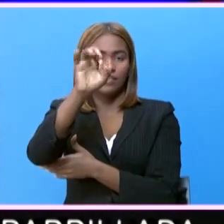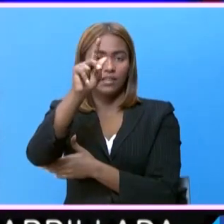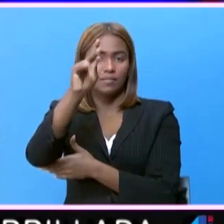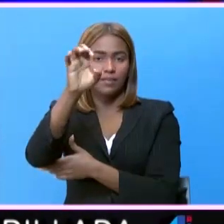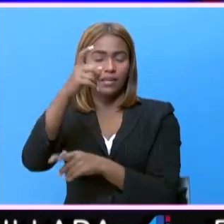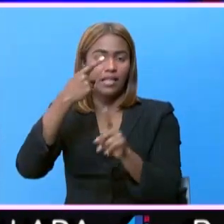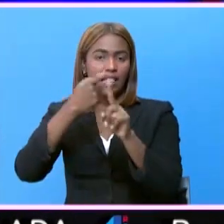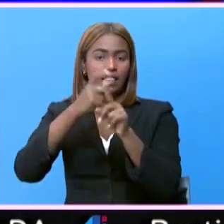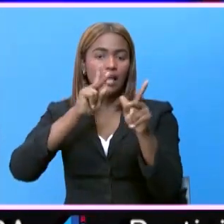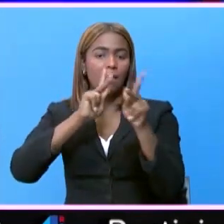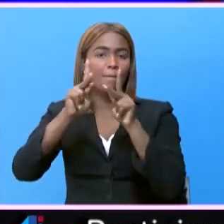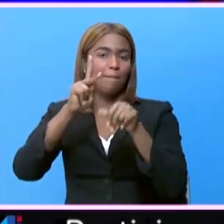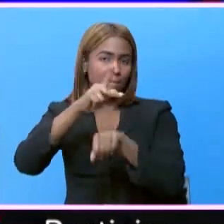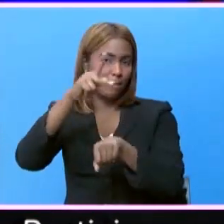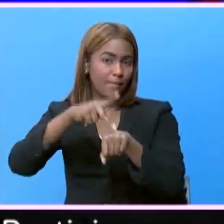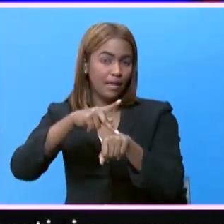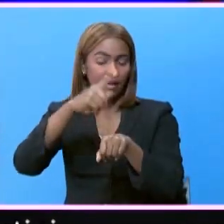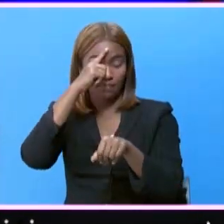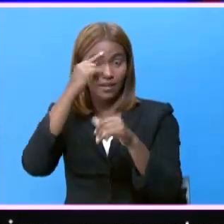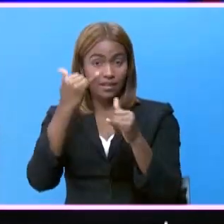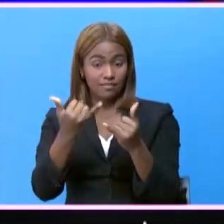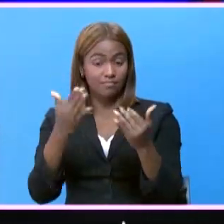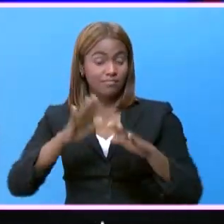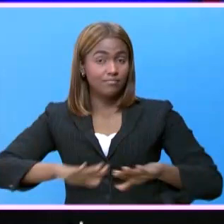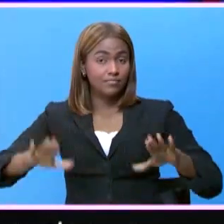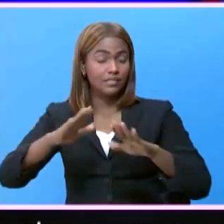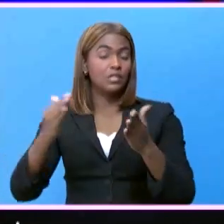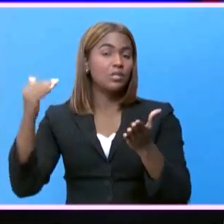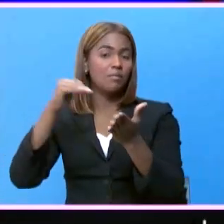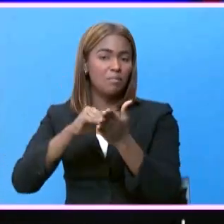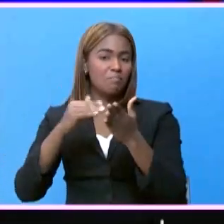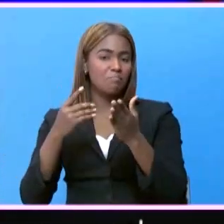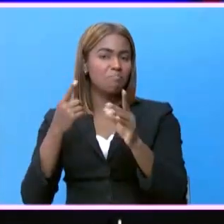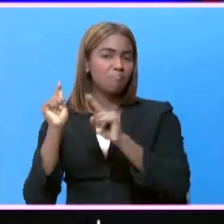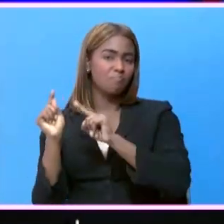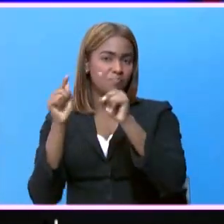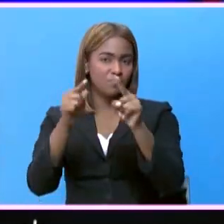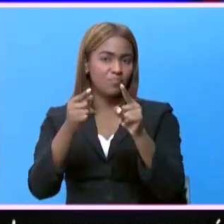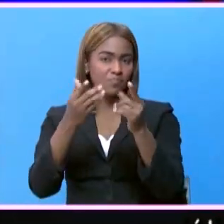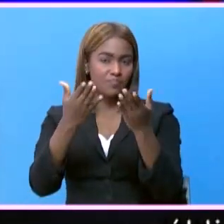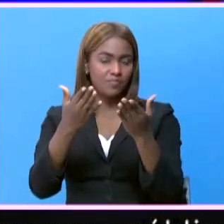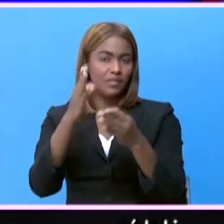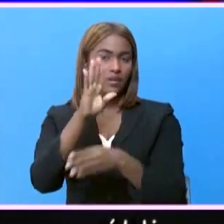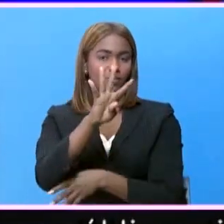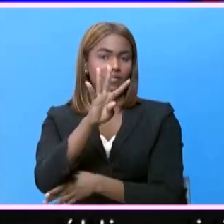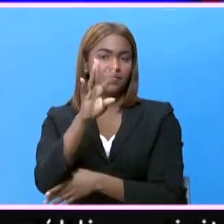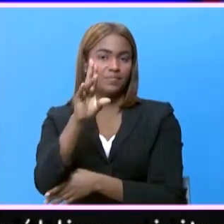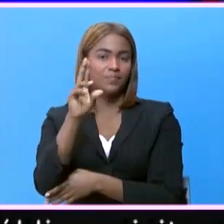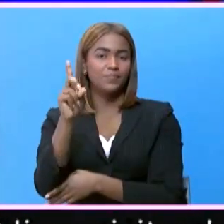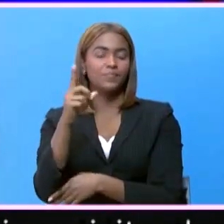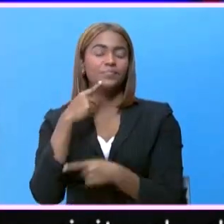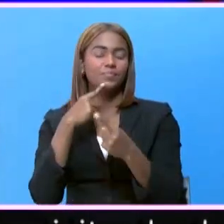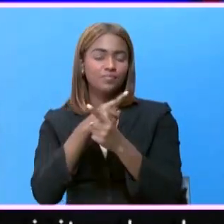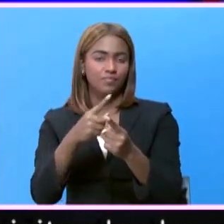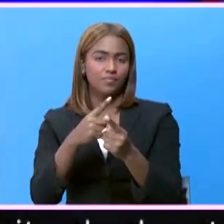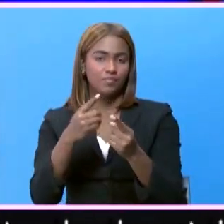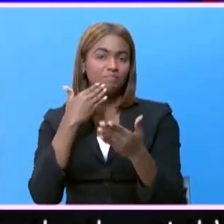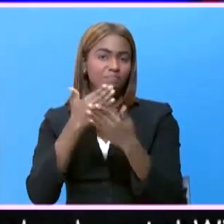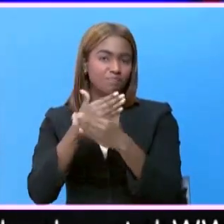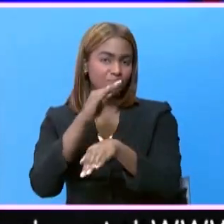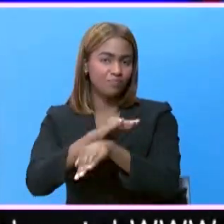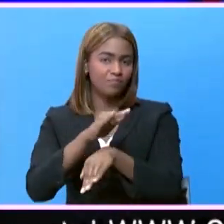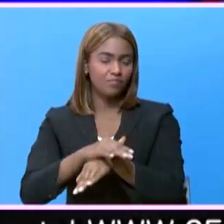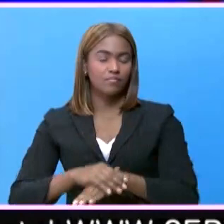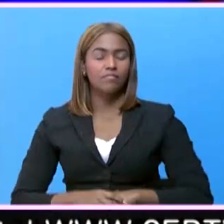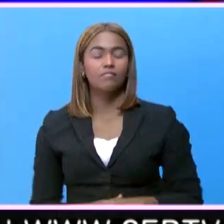provincia de Puerto Plata y de esta localidad, vuelvo con ustedes a los estudios de 4RB Noticias. Buenas